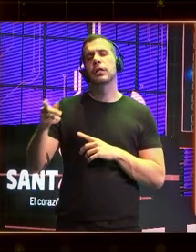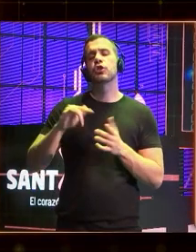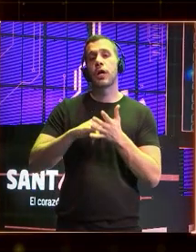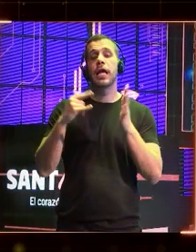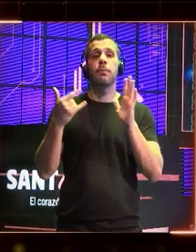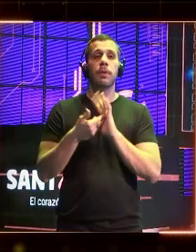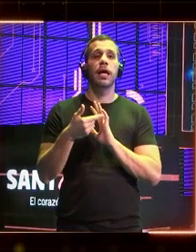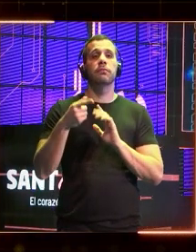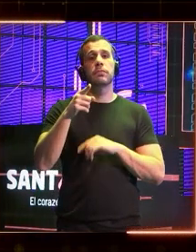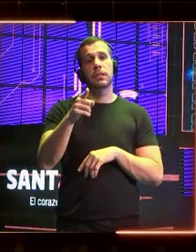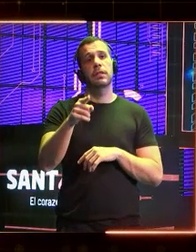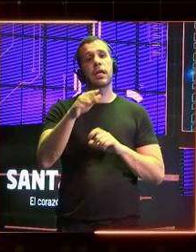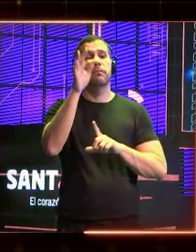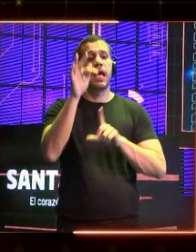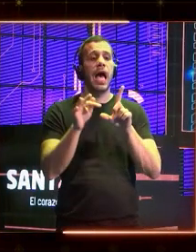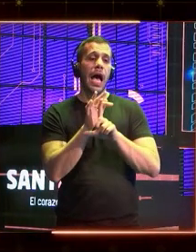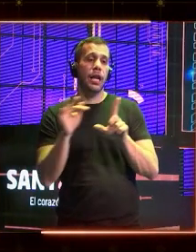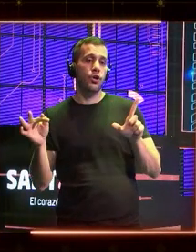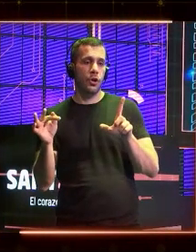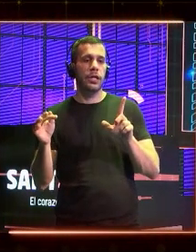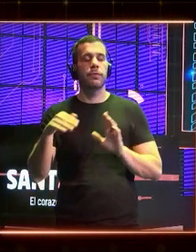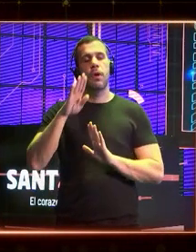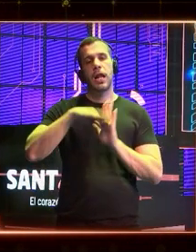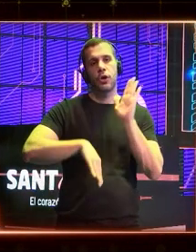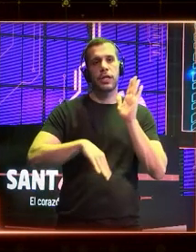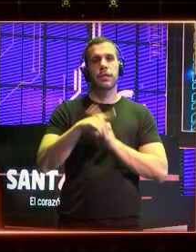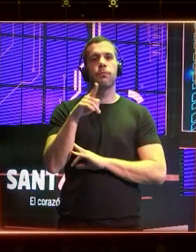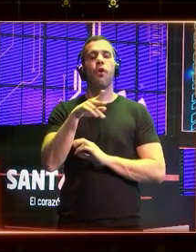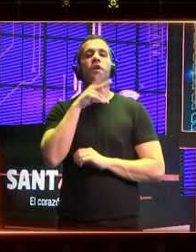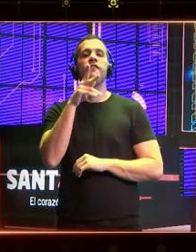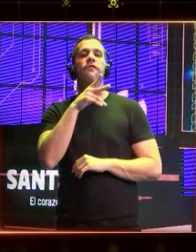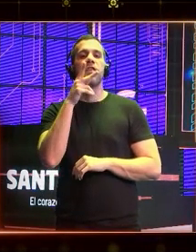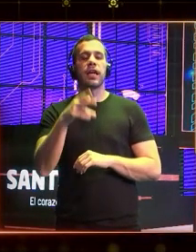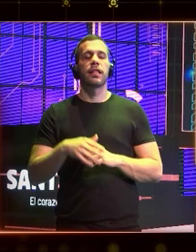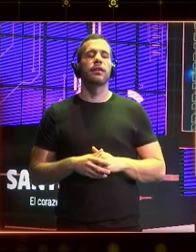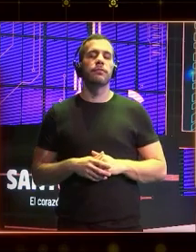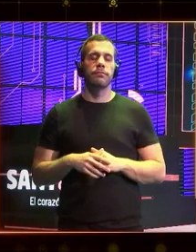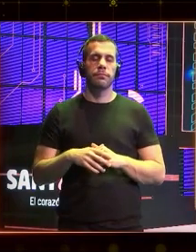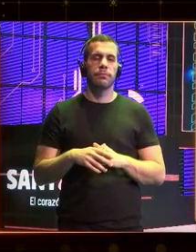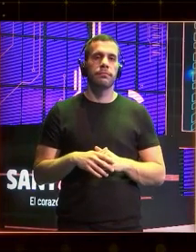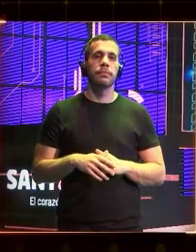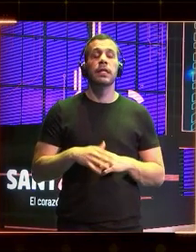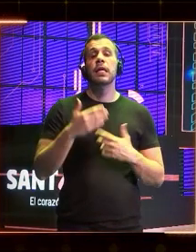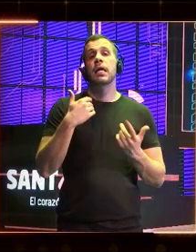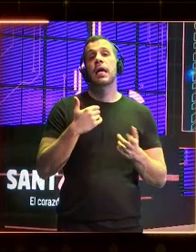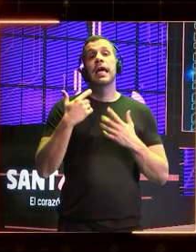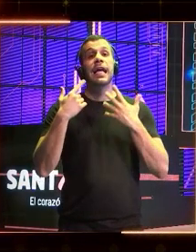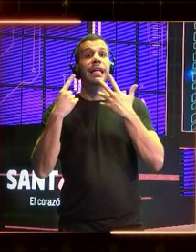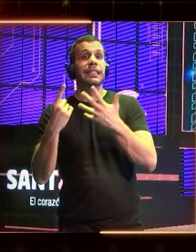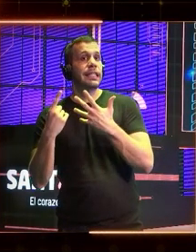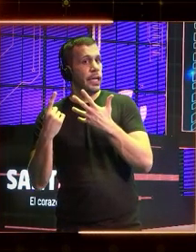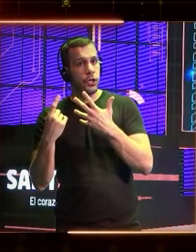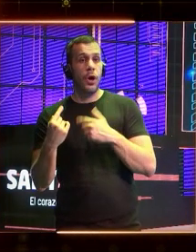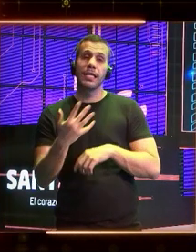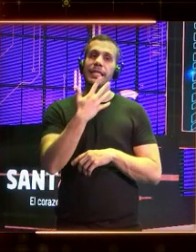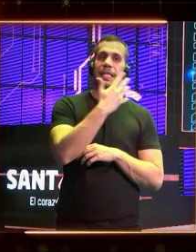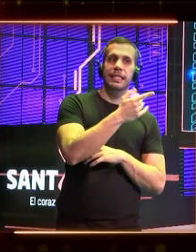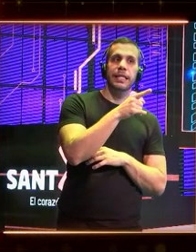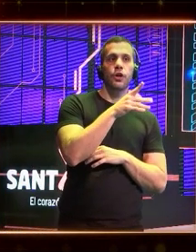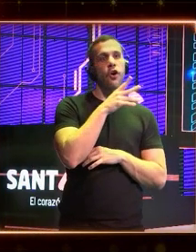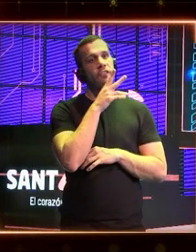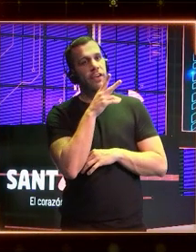algoritmos verdes. En lugar de desarrollar el 6, desarrollará el 5 verde. Desarrollará algo que haga lo mismo